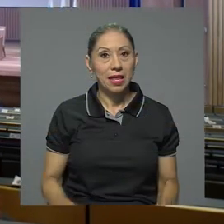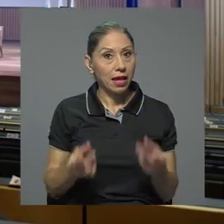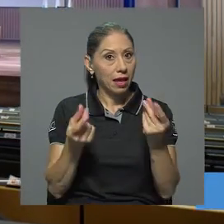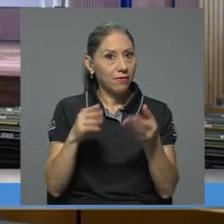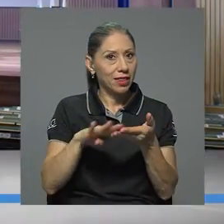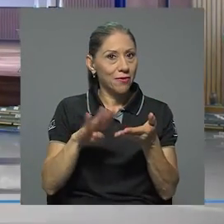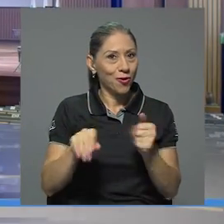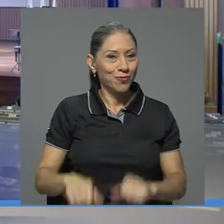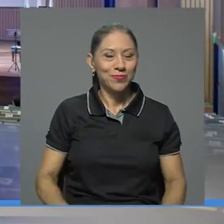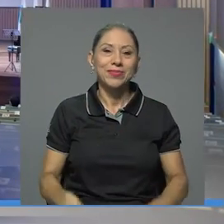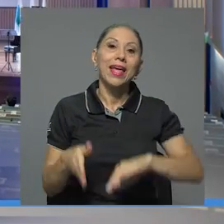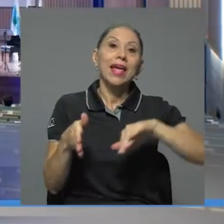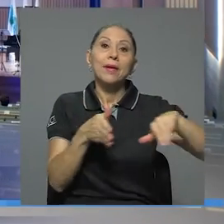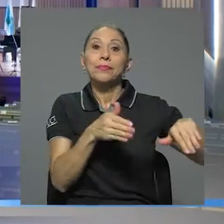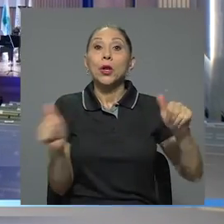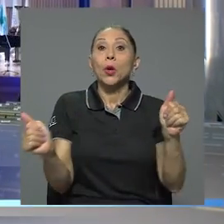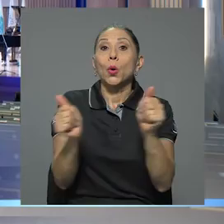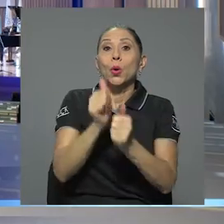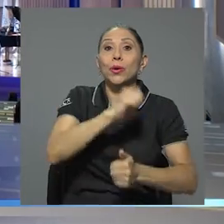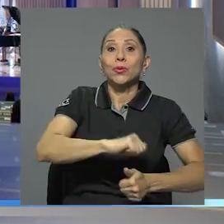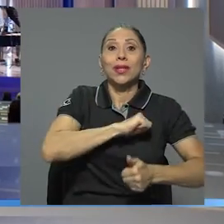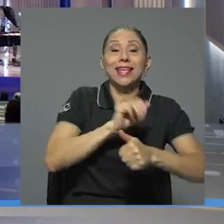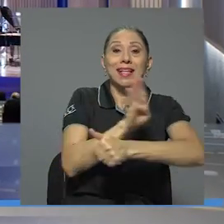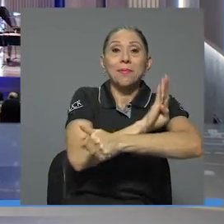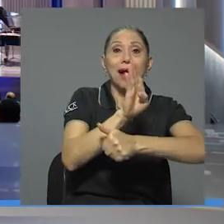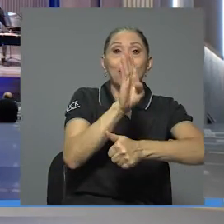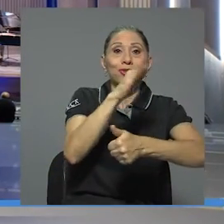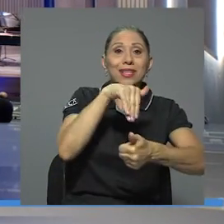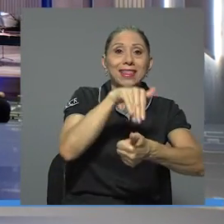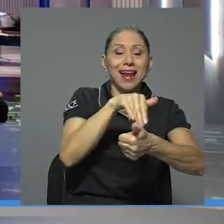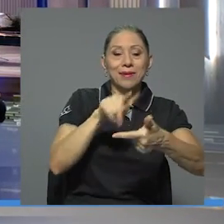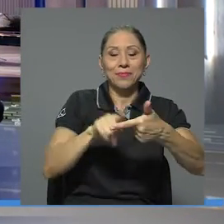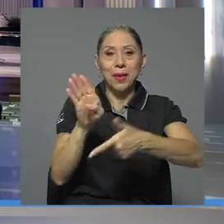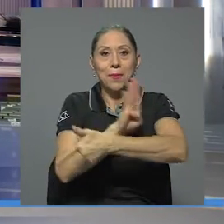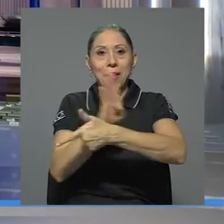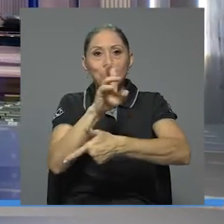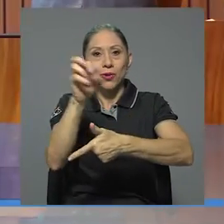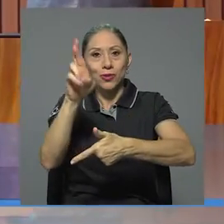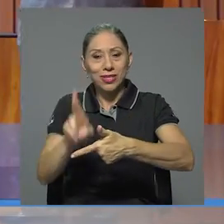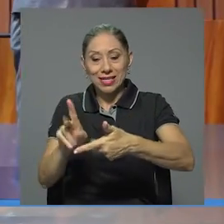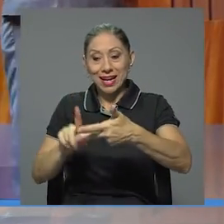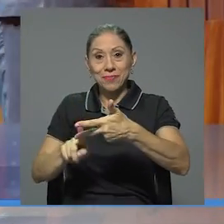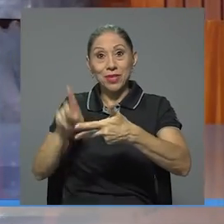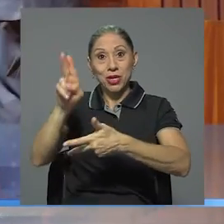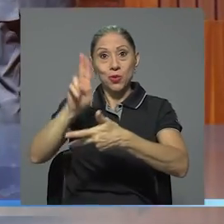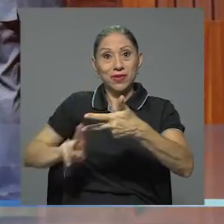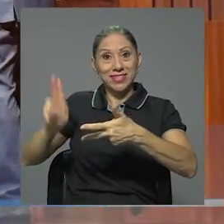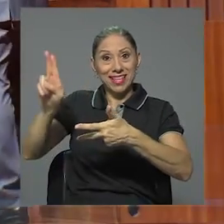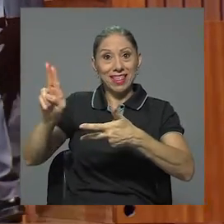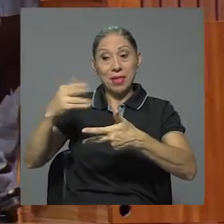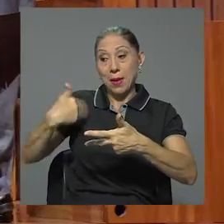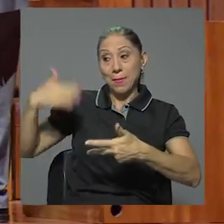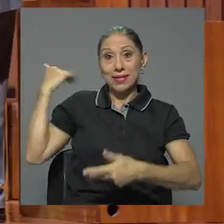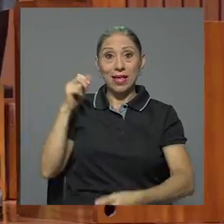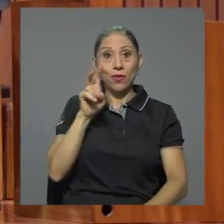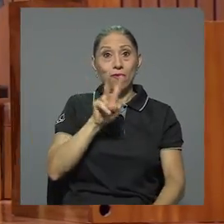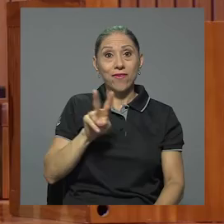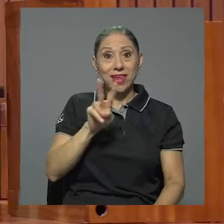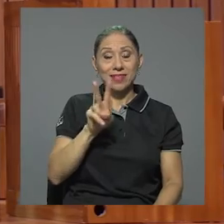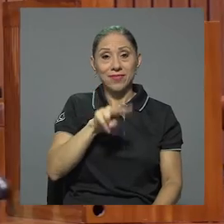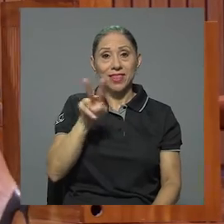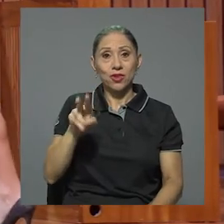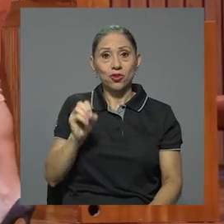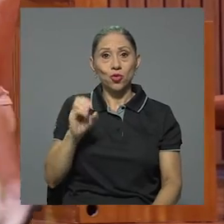En compañía de autoridades del Banco Central, el Banco de Costa Rica y Universitarias, el pasado viernes 22 de octubre, la